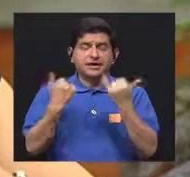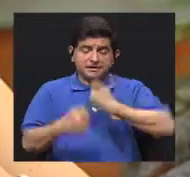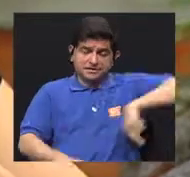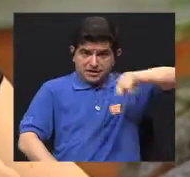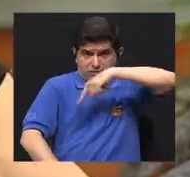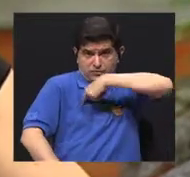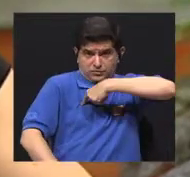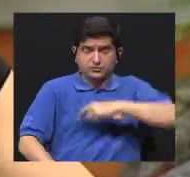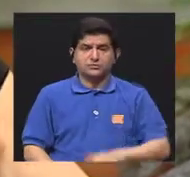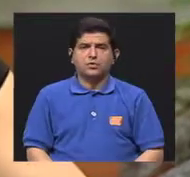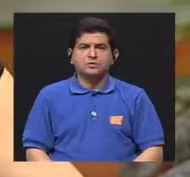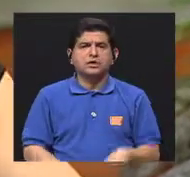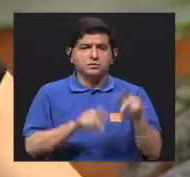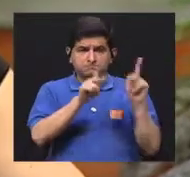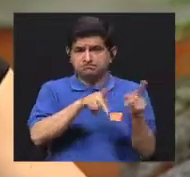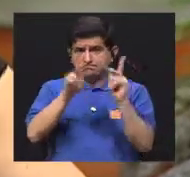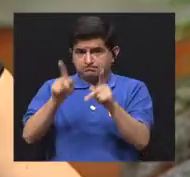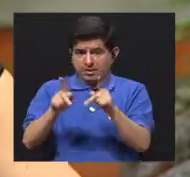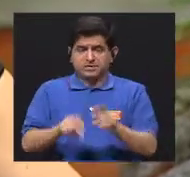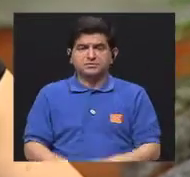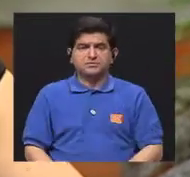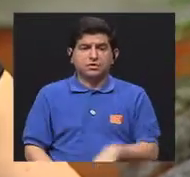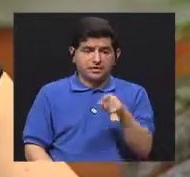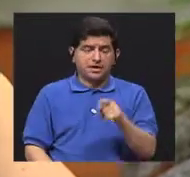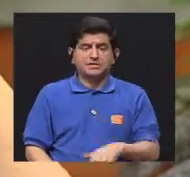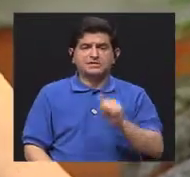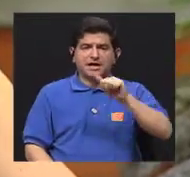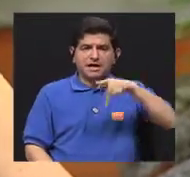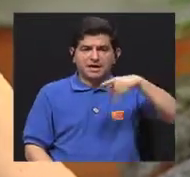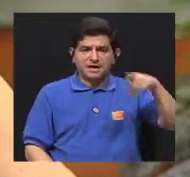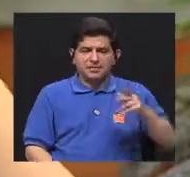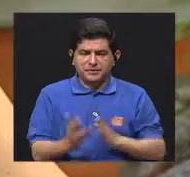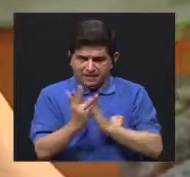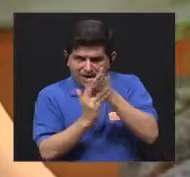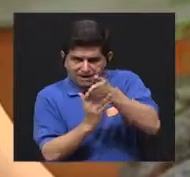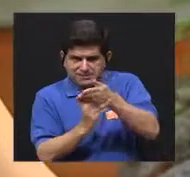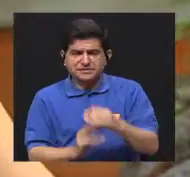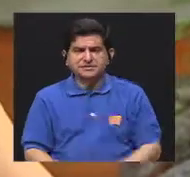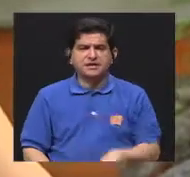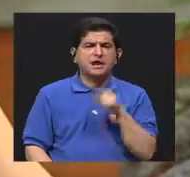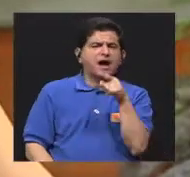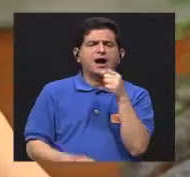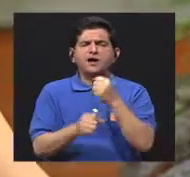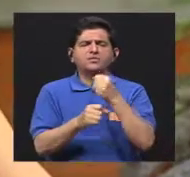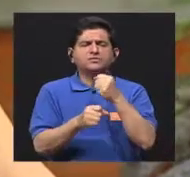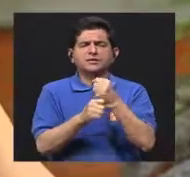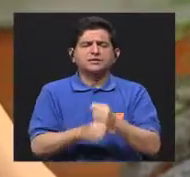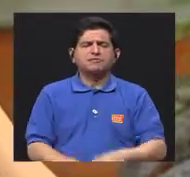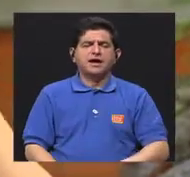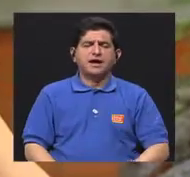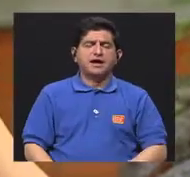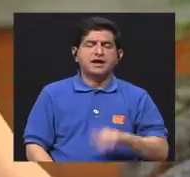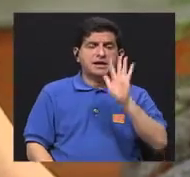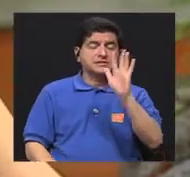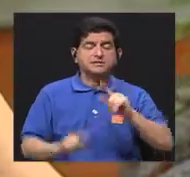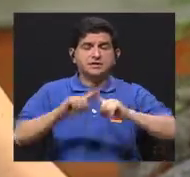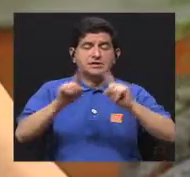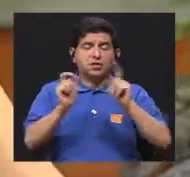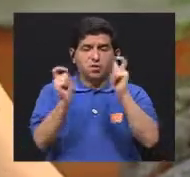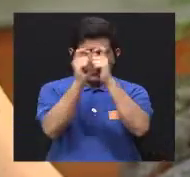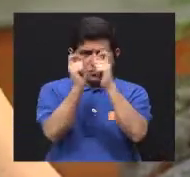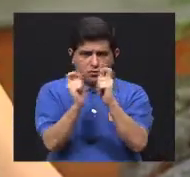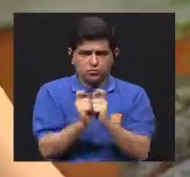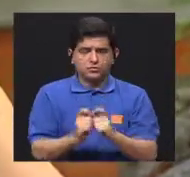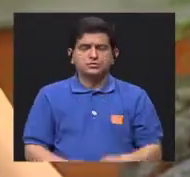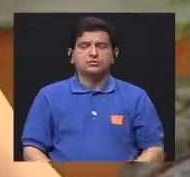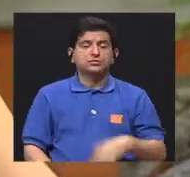nosotros, ¿verdad? Como personas, ingresamos a la aplicación, nos va a decir, bueno, usted está trabajando en estos cinco aspectos. Y la